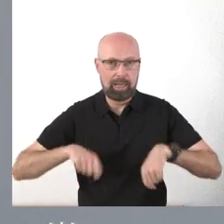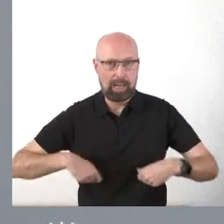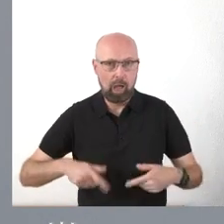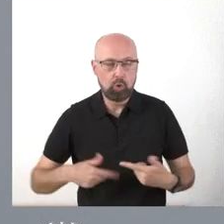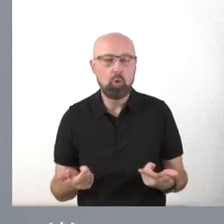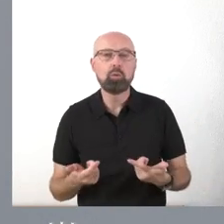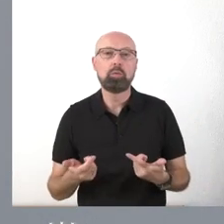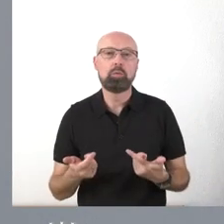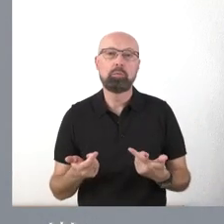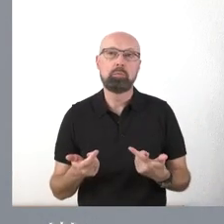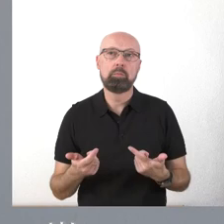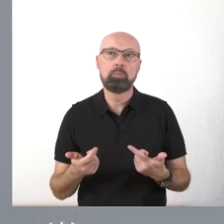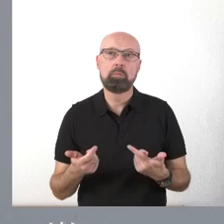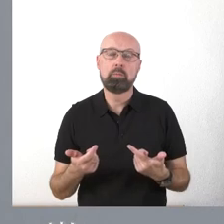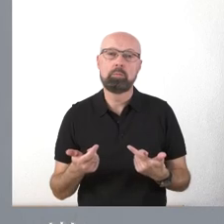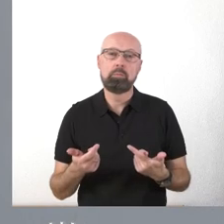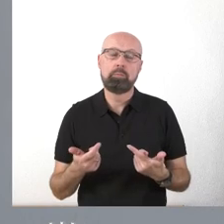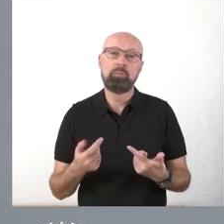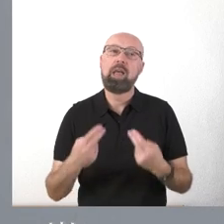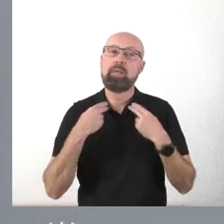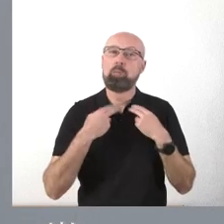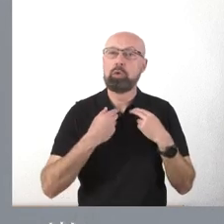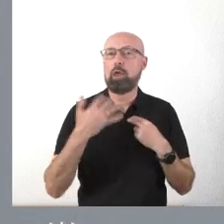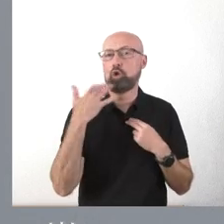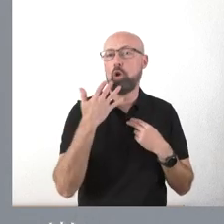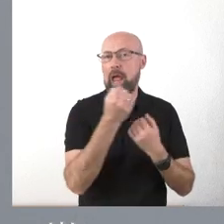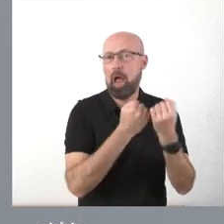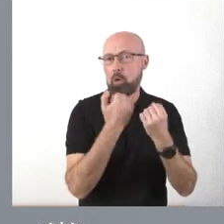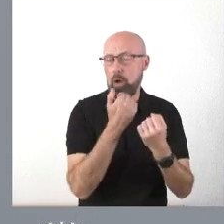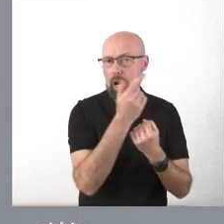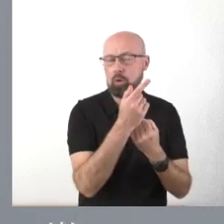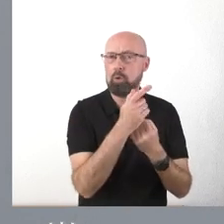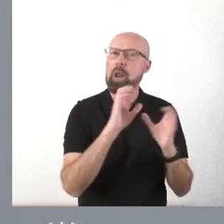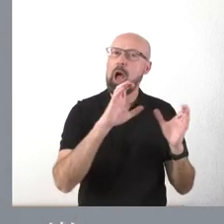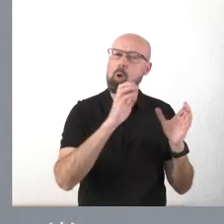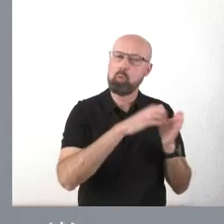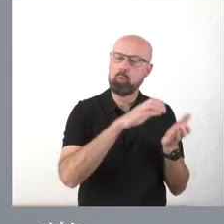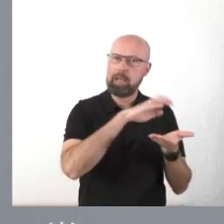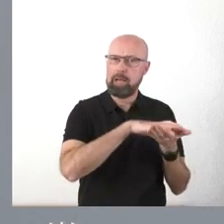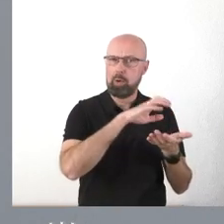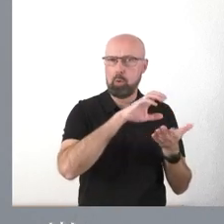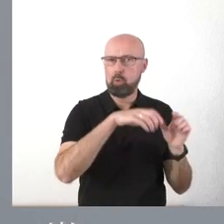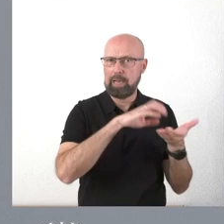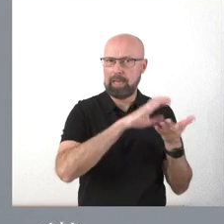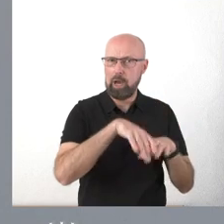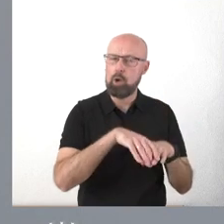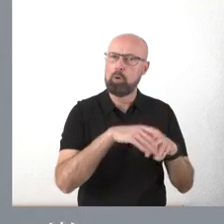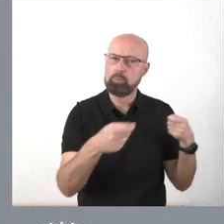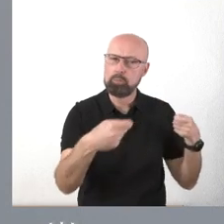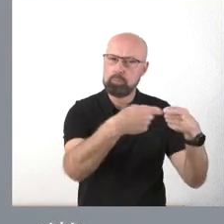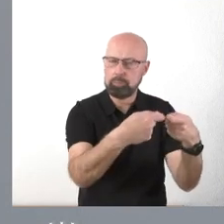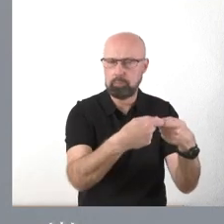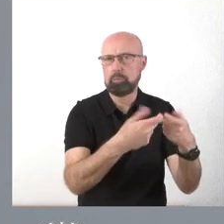que va a ser menos honoroso para la Diputación de Soria. La Junta va a hacer una aportación a través de este mecanismo de las casas en el exterior.